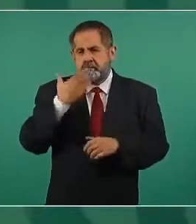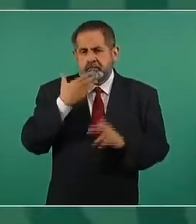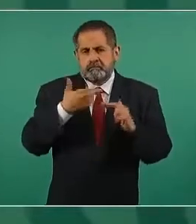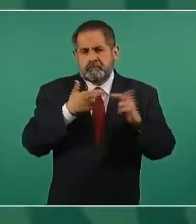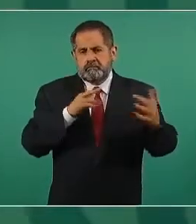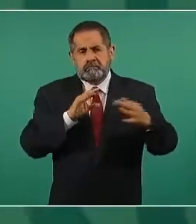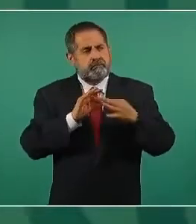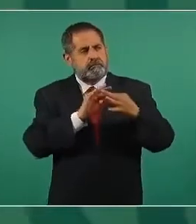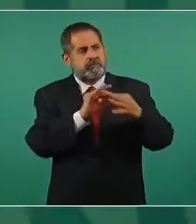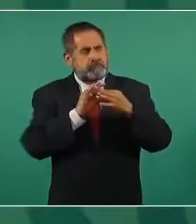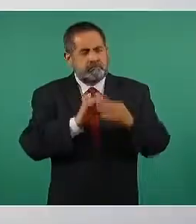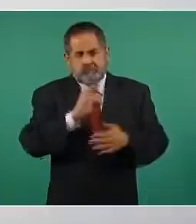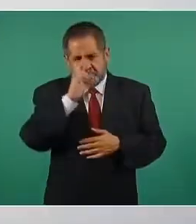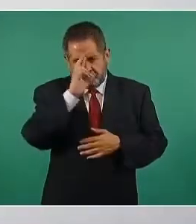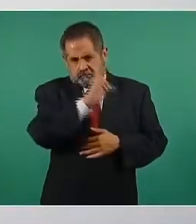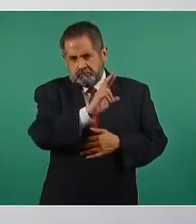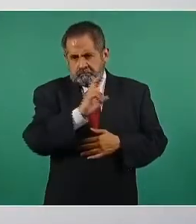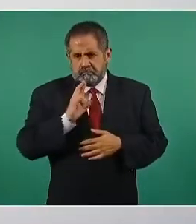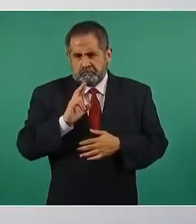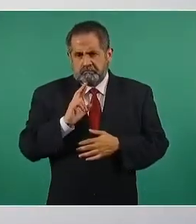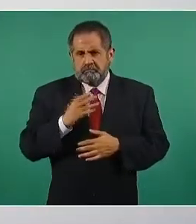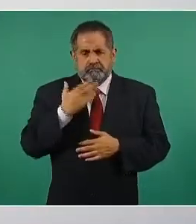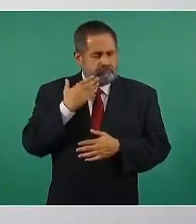respeto y